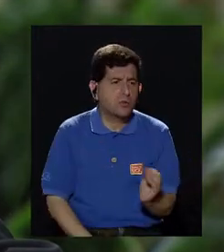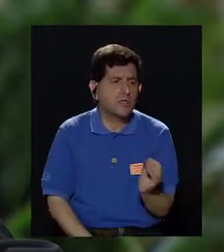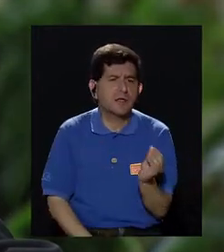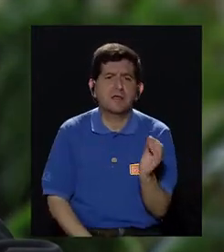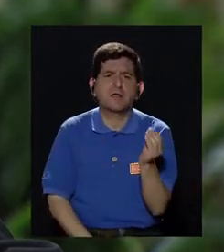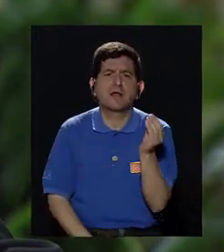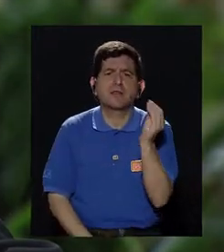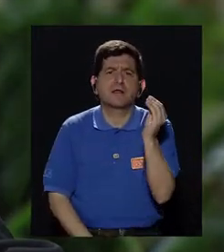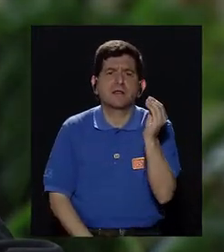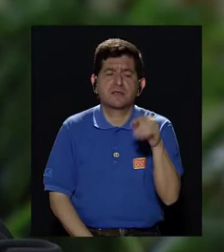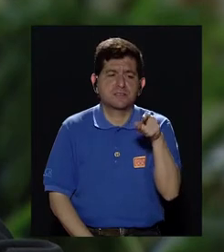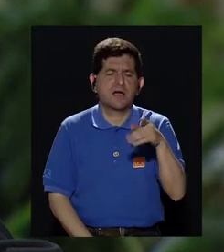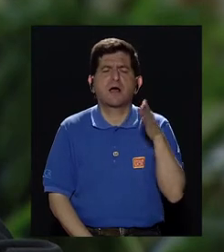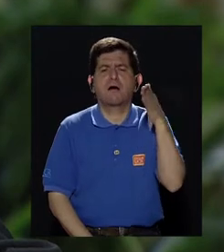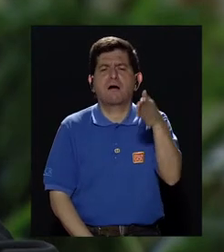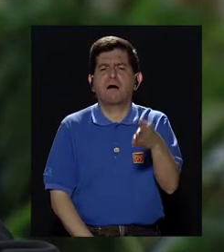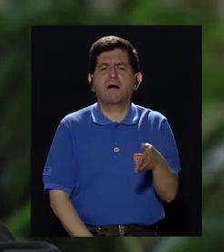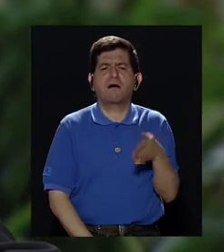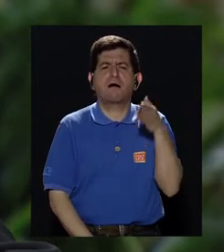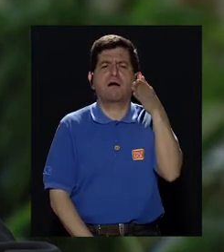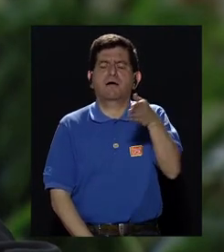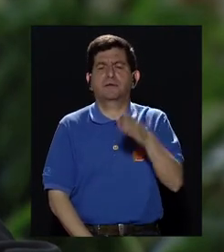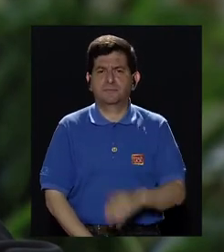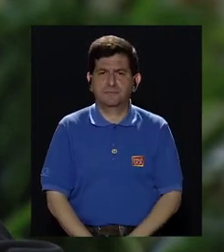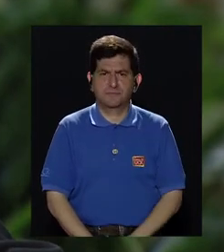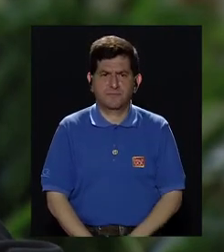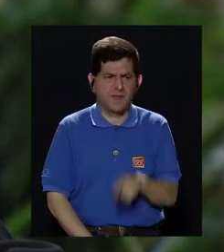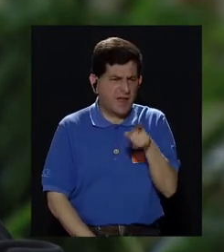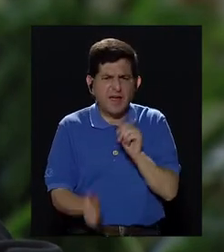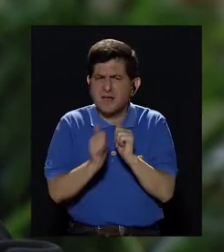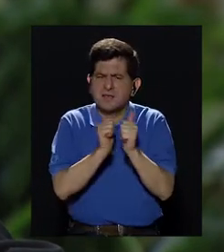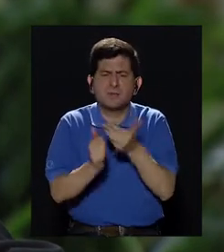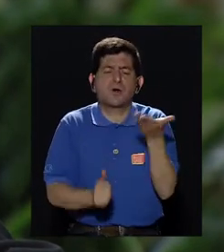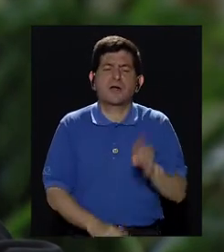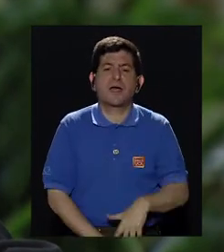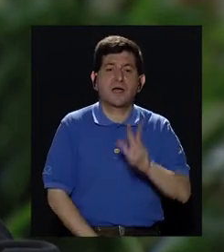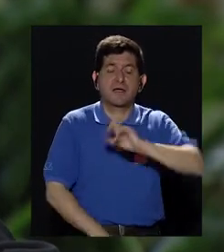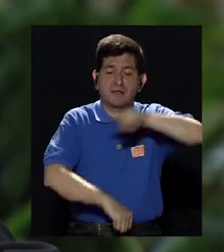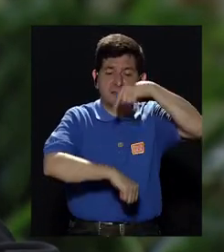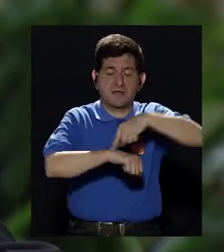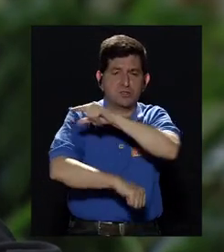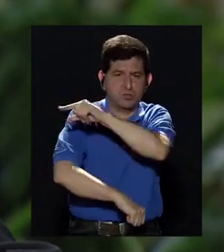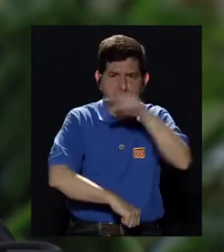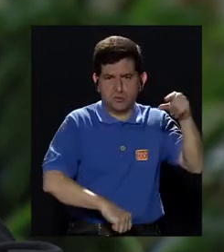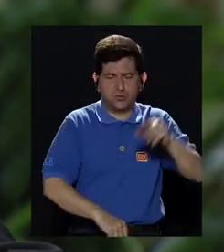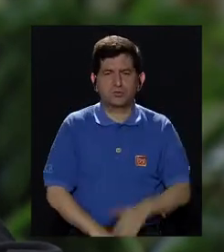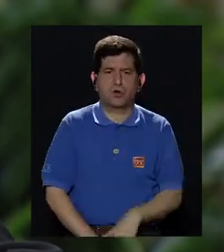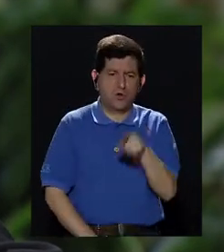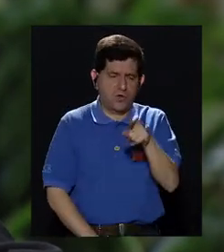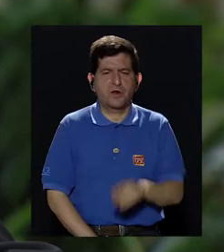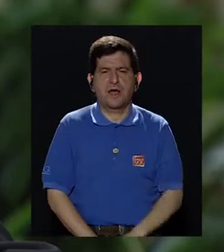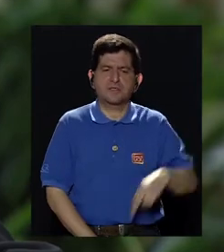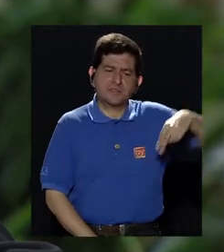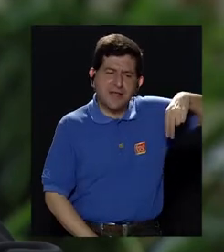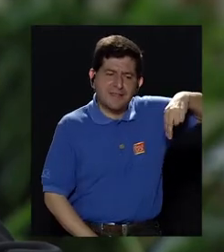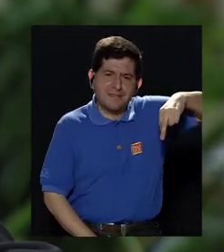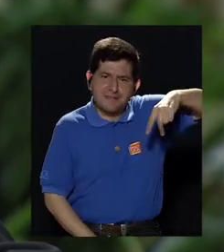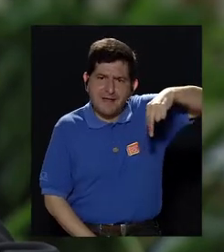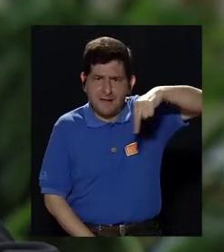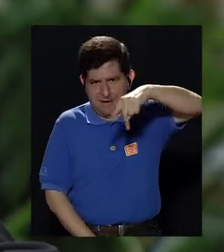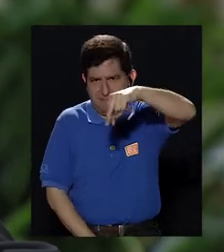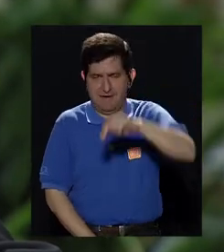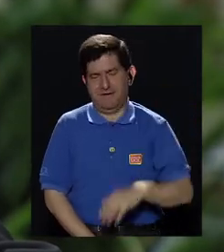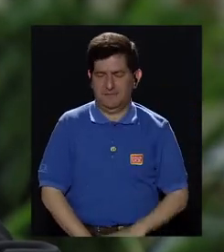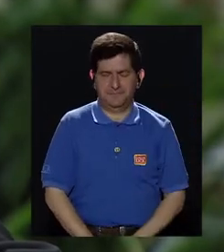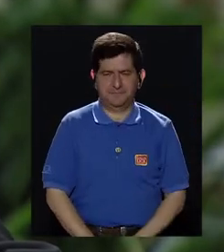crecimiento del cáncer sea más lento. Entonces, ¿qué es ese ejercicio? Al menos tres horas a la semana de ejercicio aeróbico, que sería caminar,